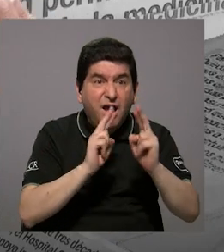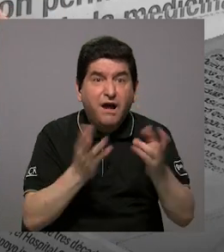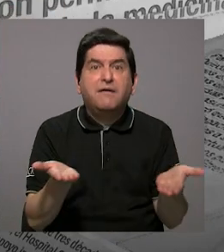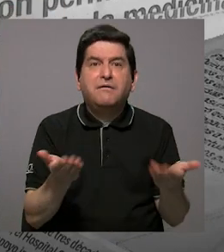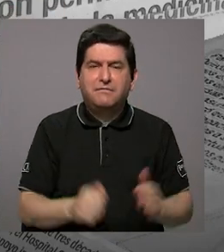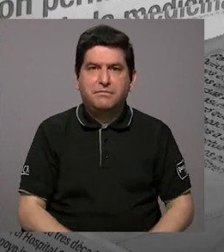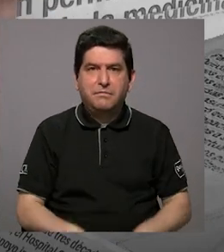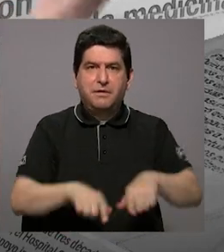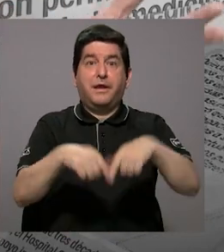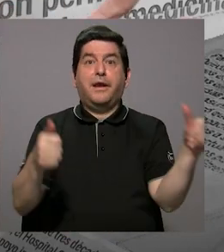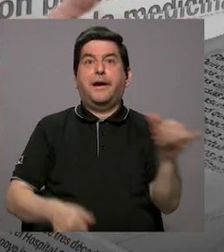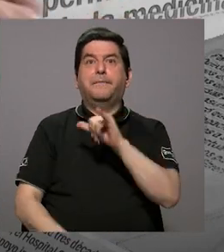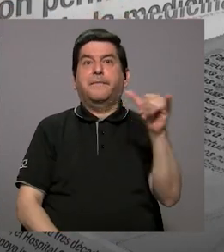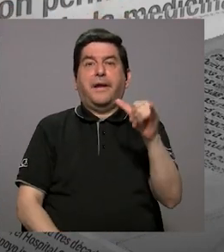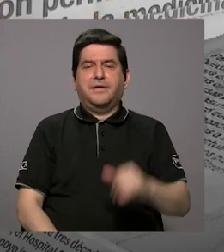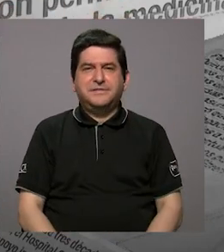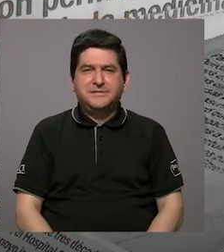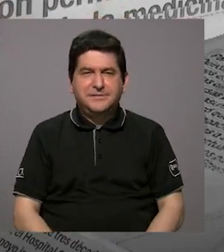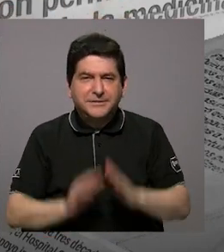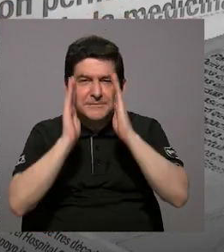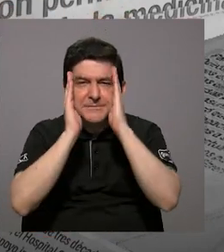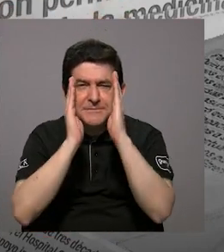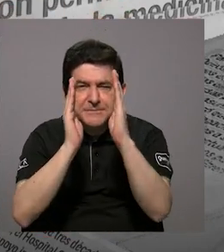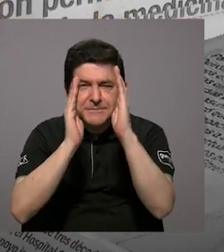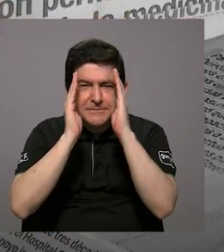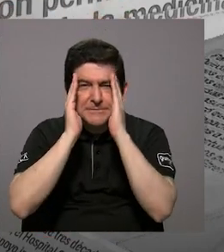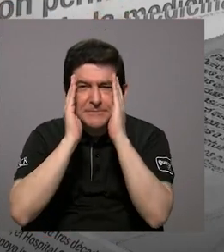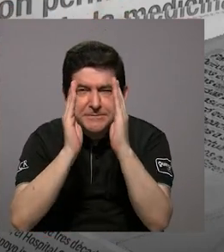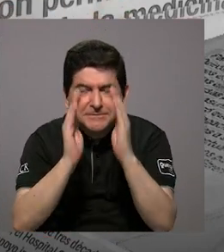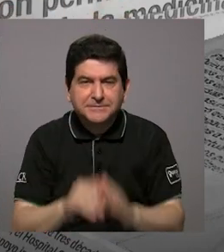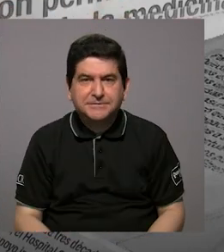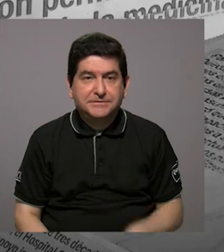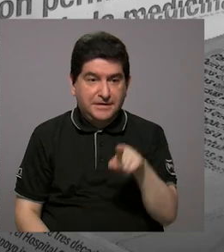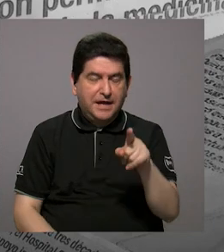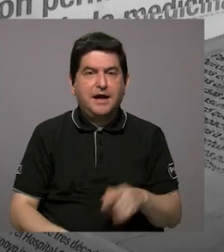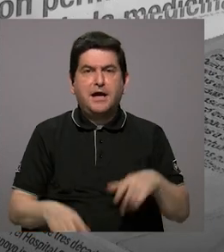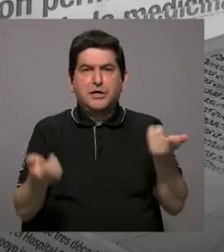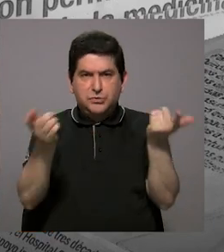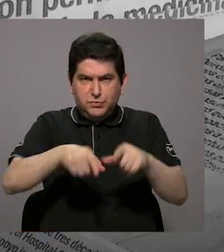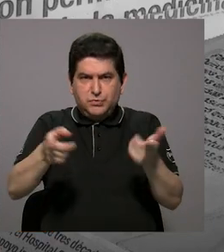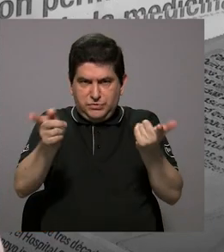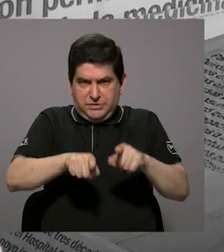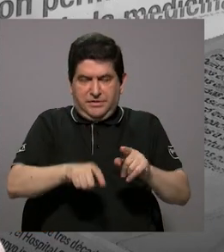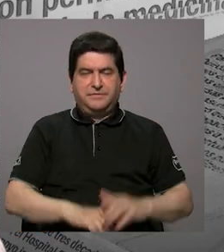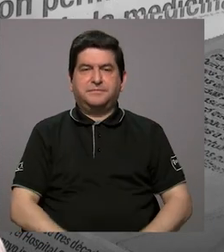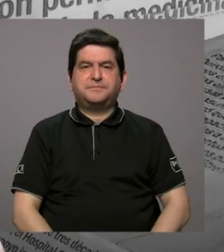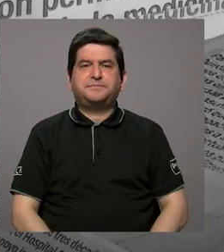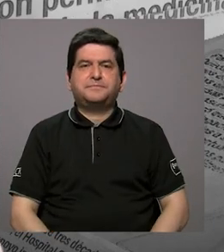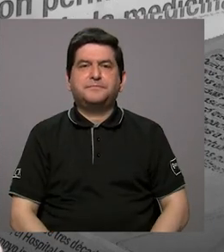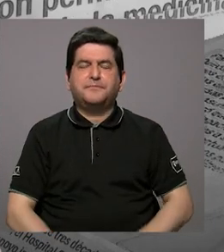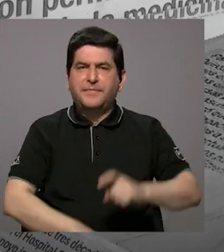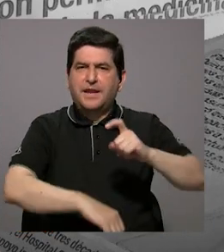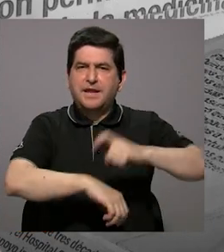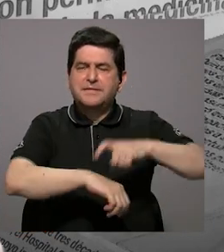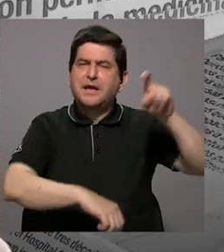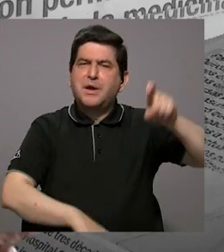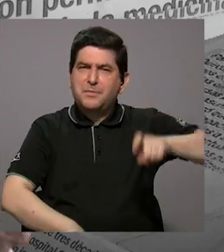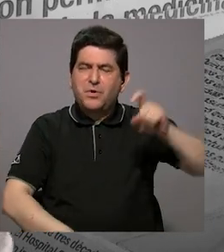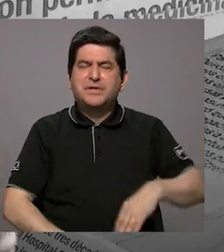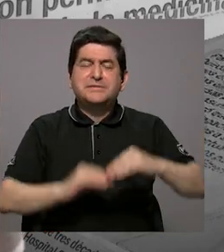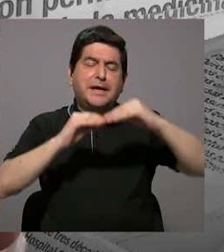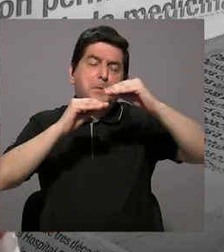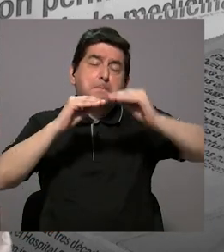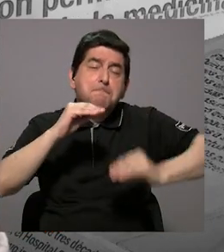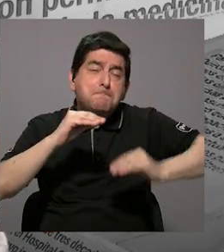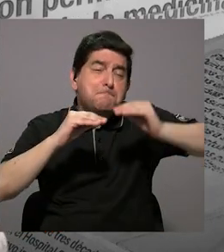van a salir los resultados, la prensa también estaba muy al tanto de lo que estaba sucediendo. ¿Cuánto tiempo se